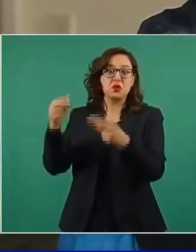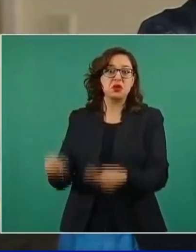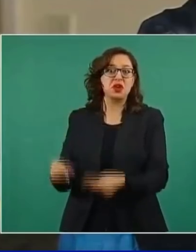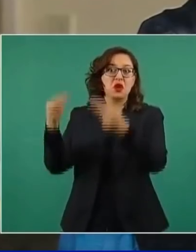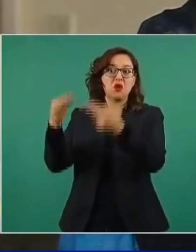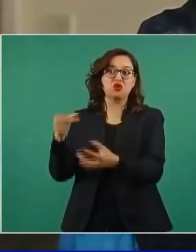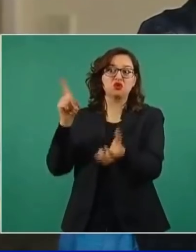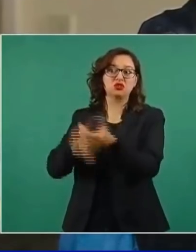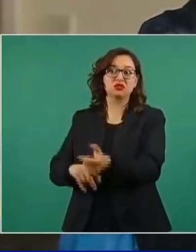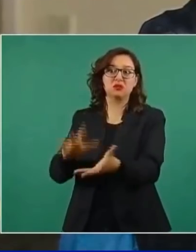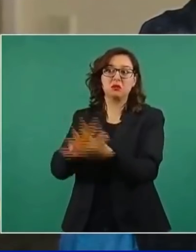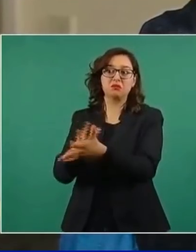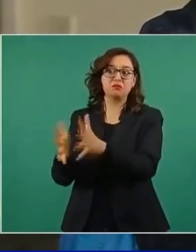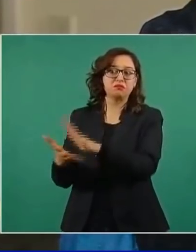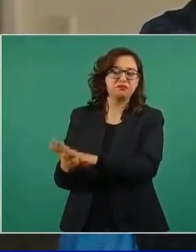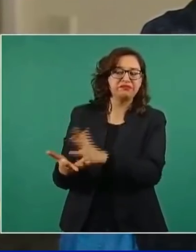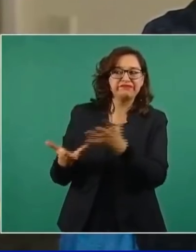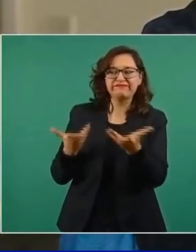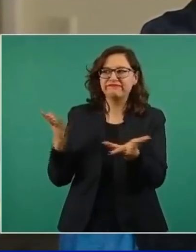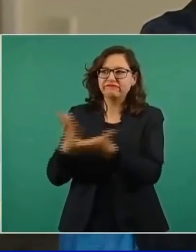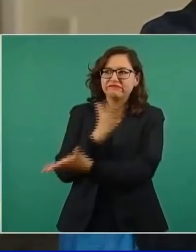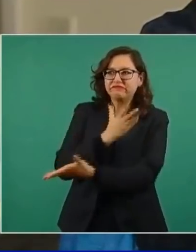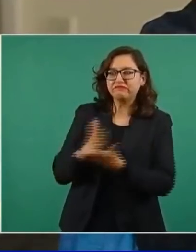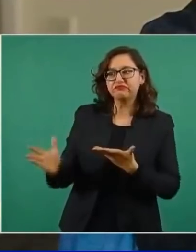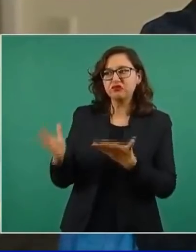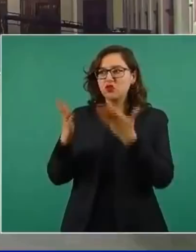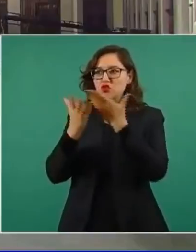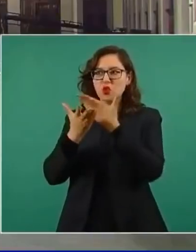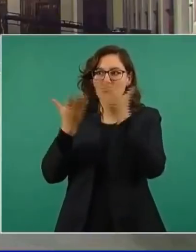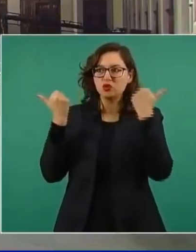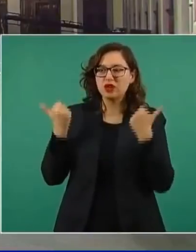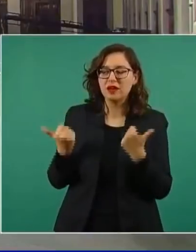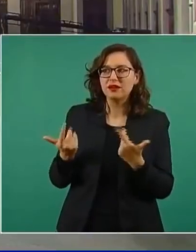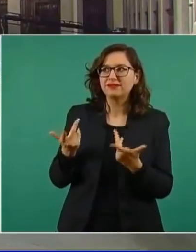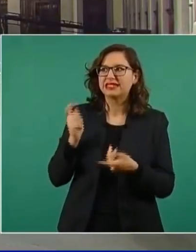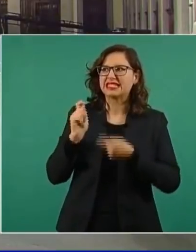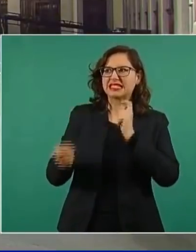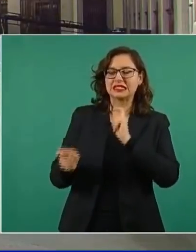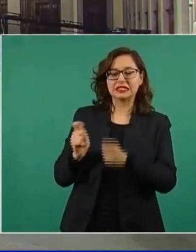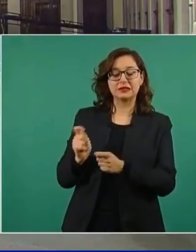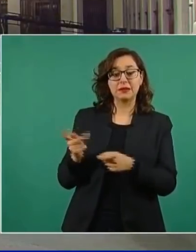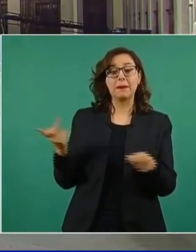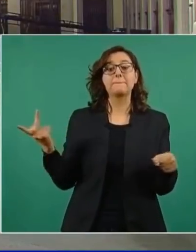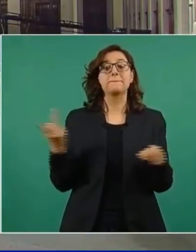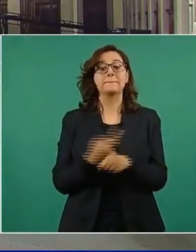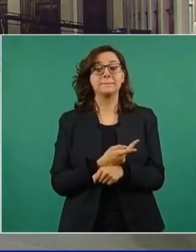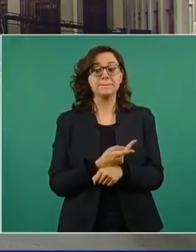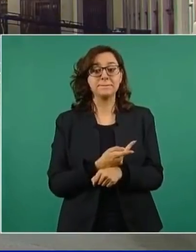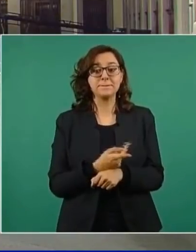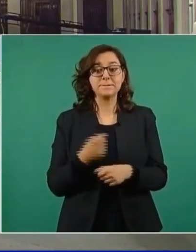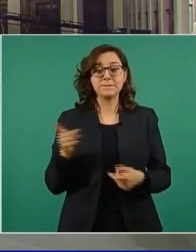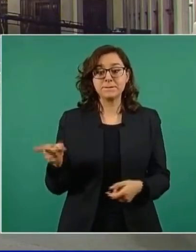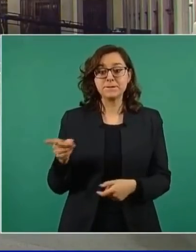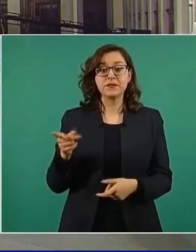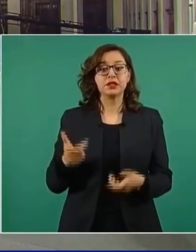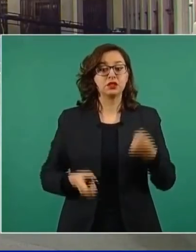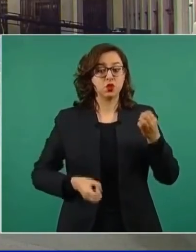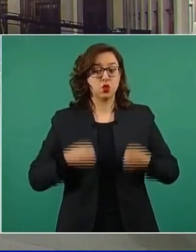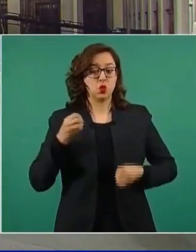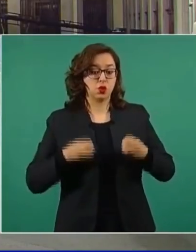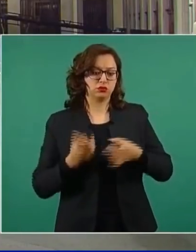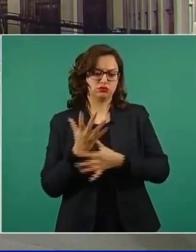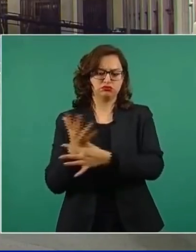Los jueces constitucionales presumen que sus decisiones son absolutas, y sí lo son.